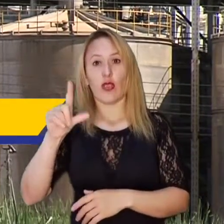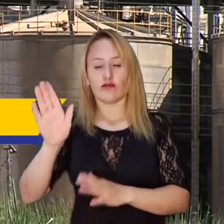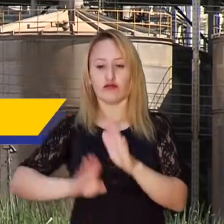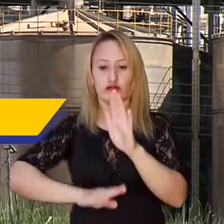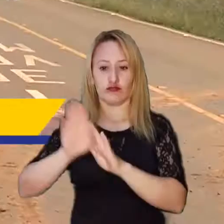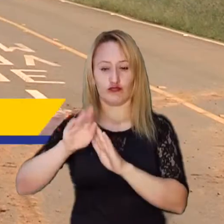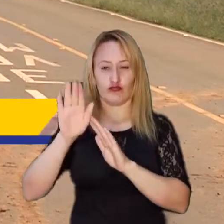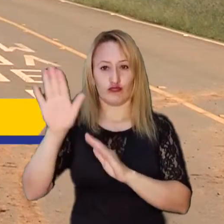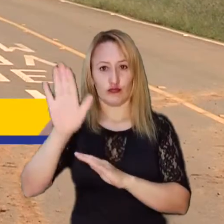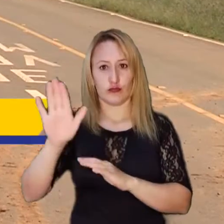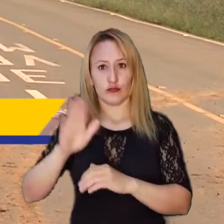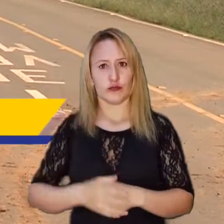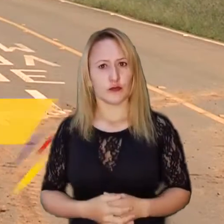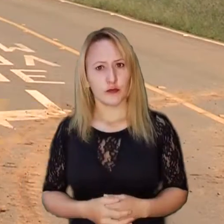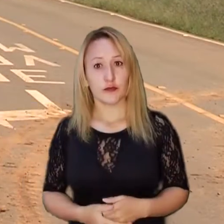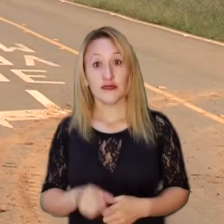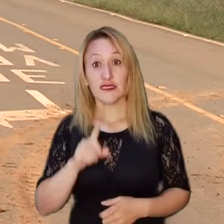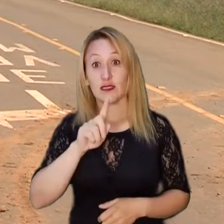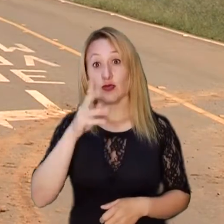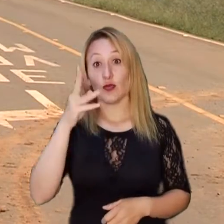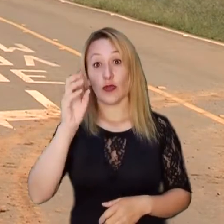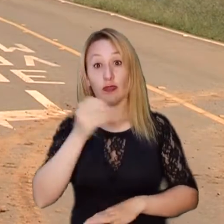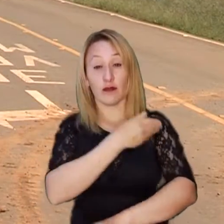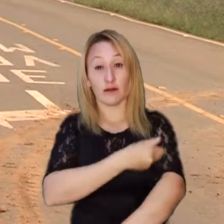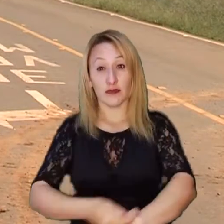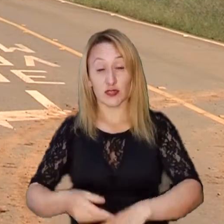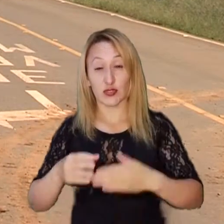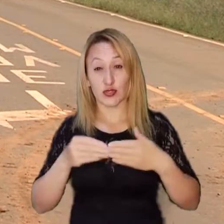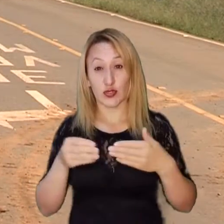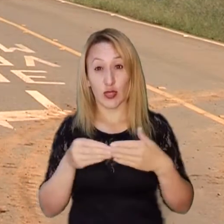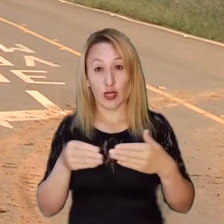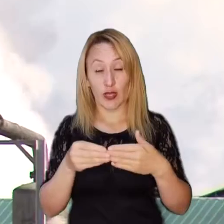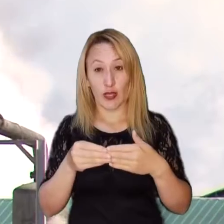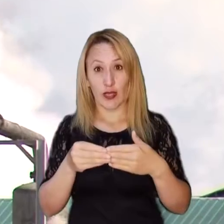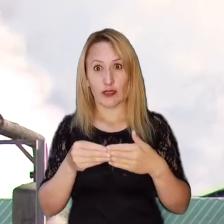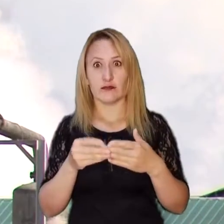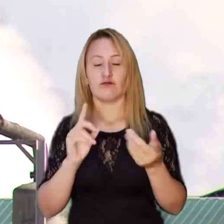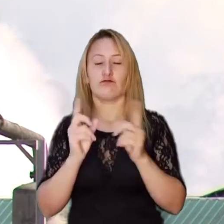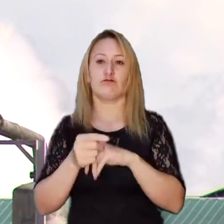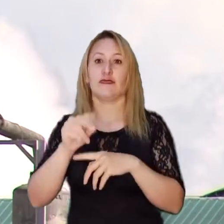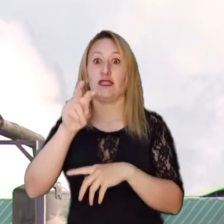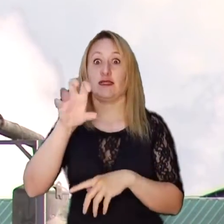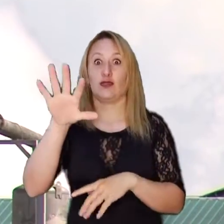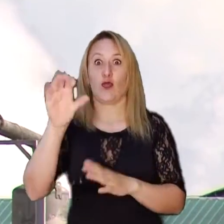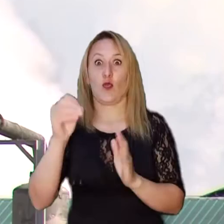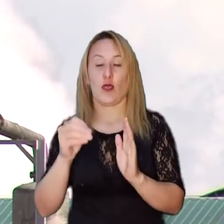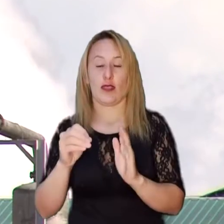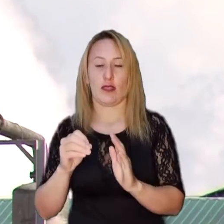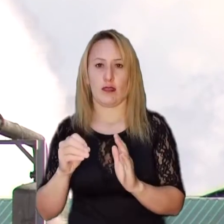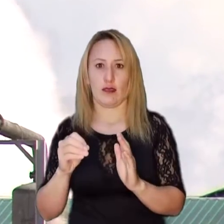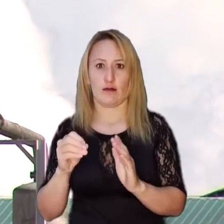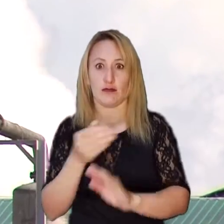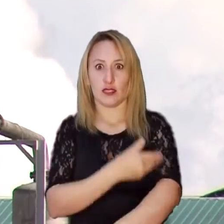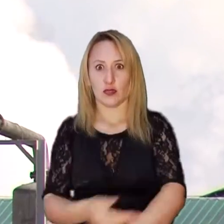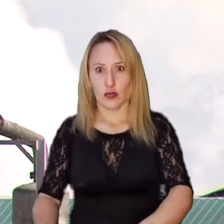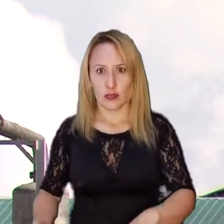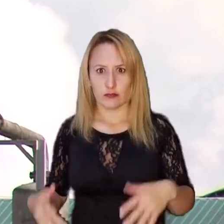y ayudar al desarrollo de la región. De 140 millones de dólares en inversión, se pasa a 750,